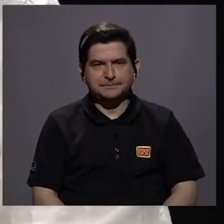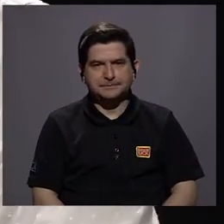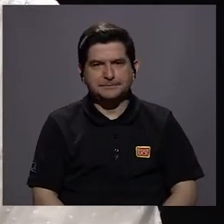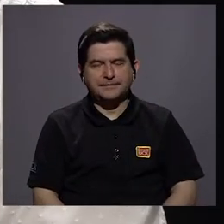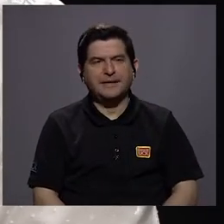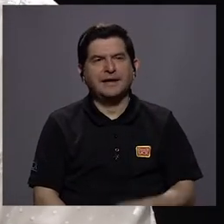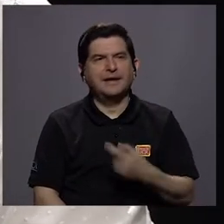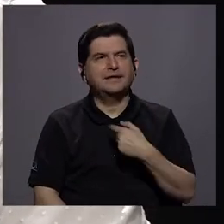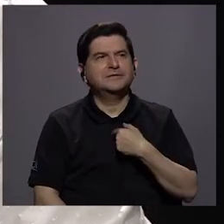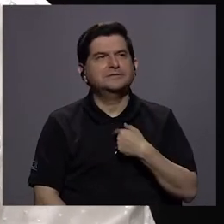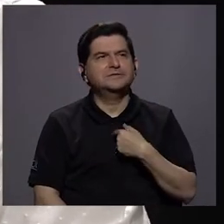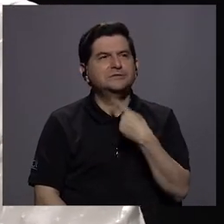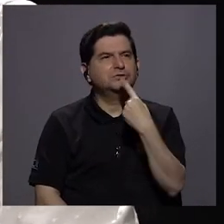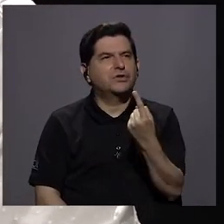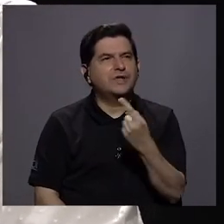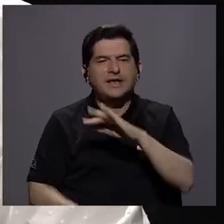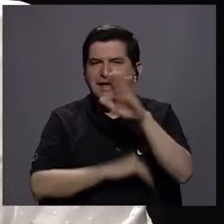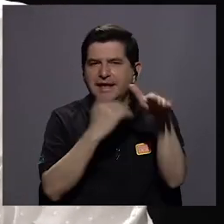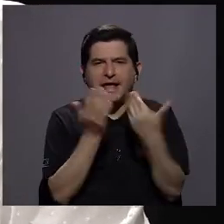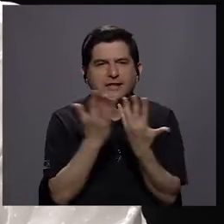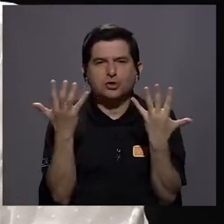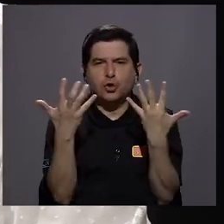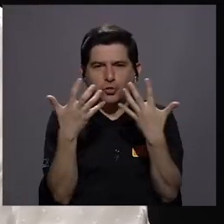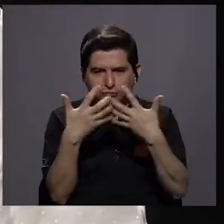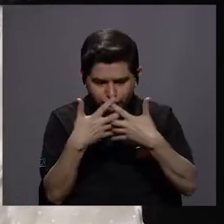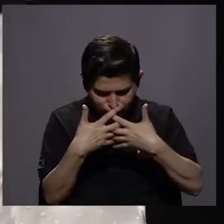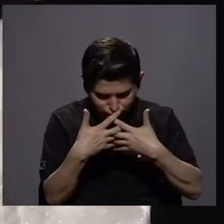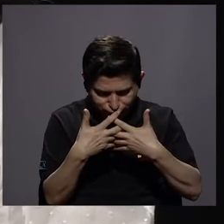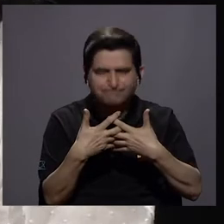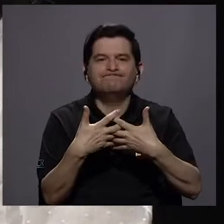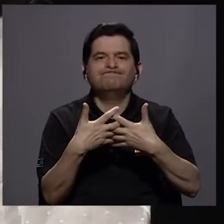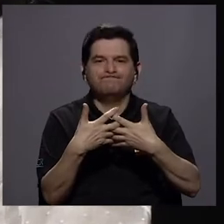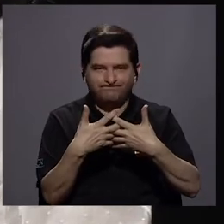Yo diría que puede haber de todo, ¿verdad?